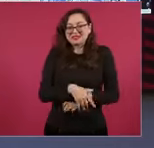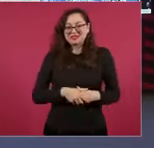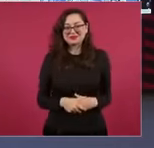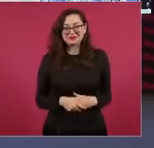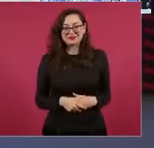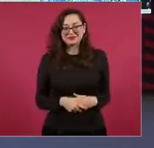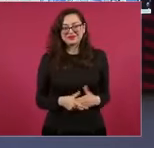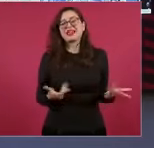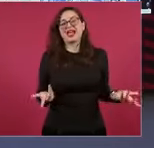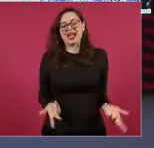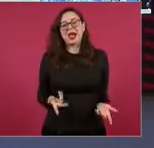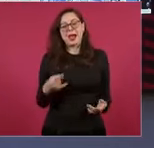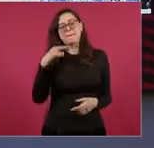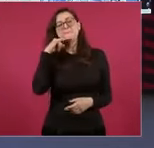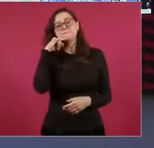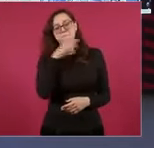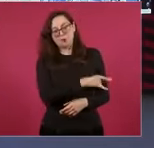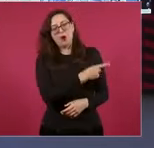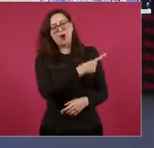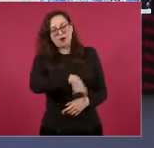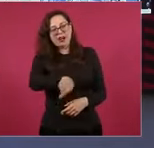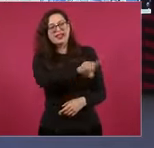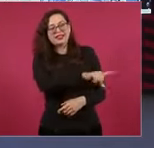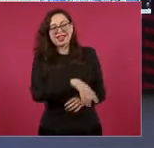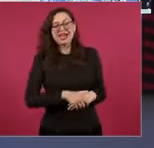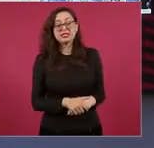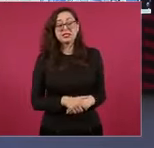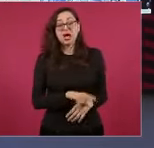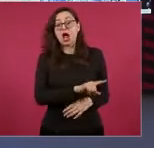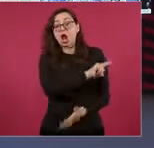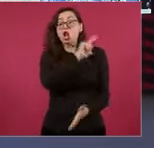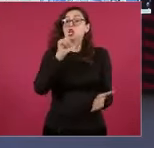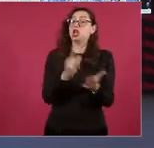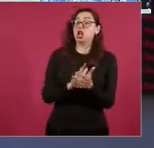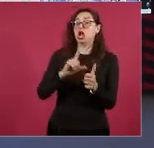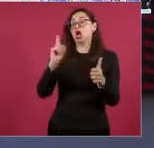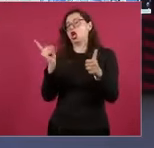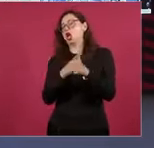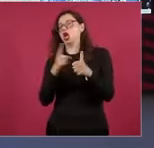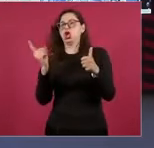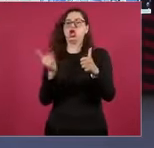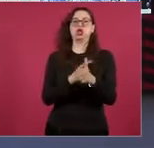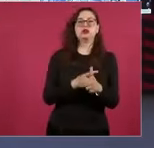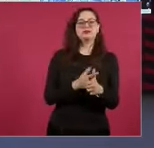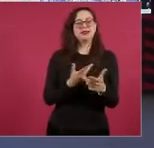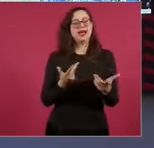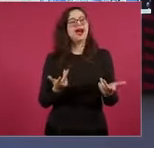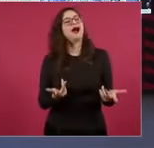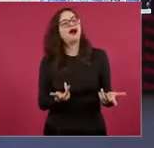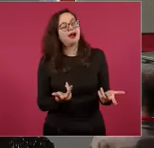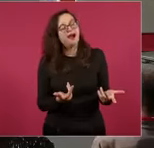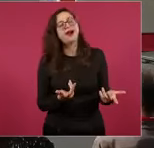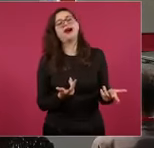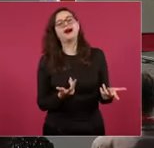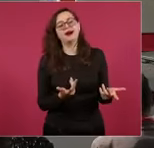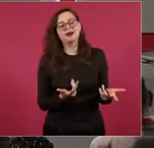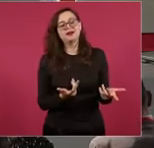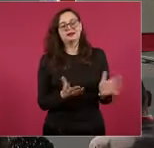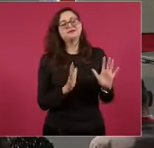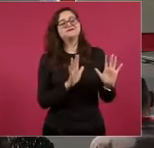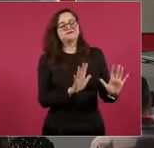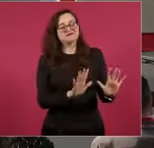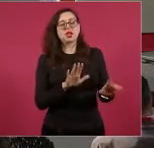hipocresía de cuando hablamos de la ley es la ley y del Estado de Derecho. Esto se va a